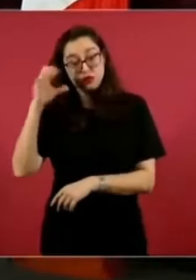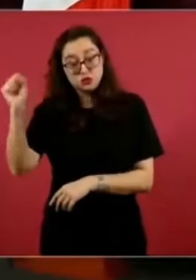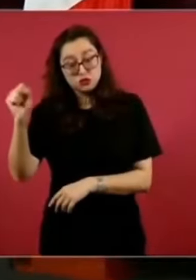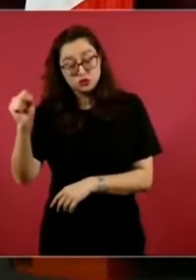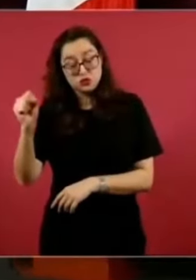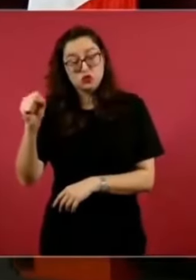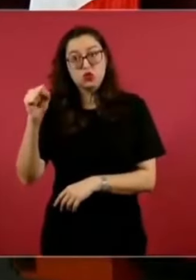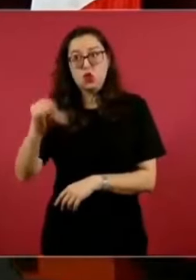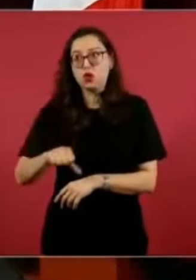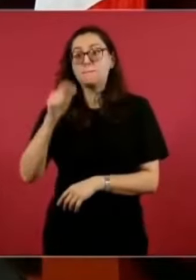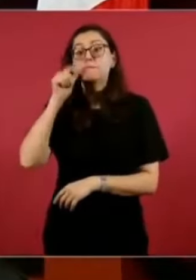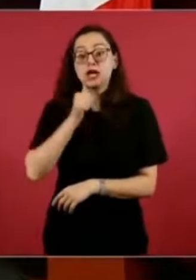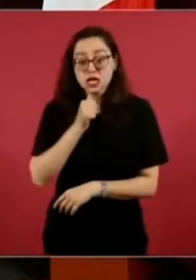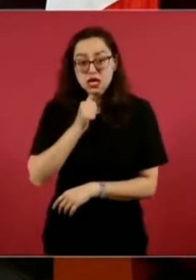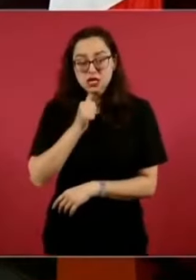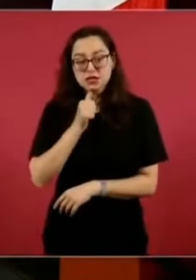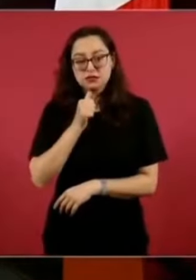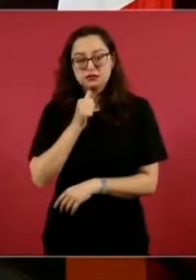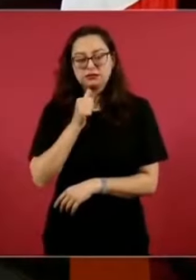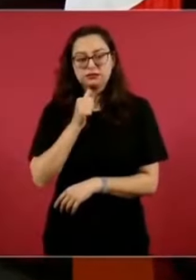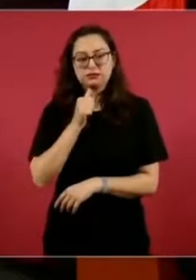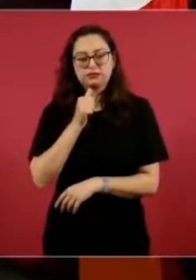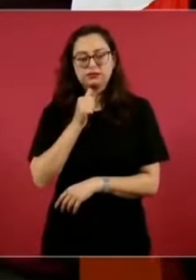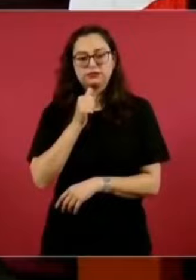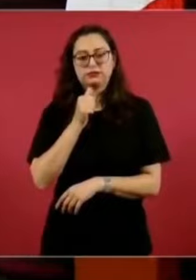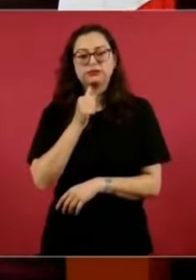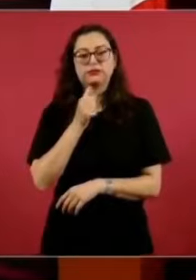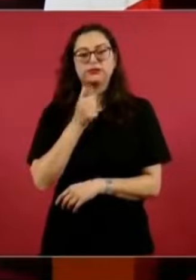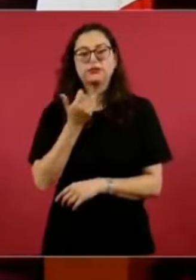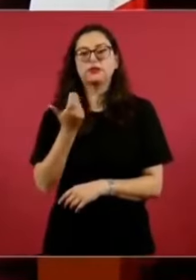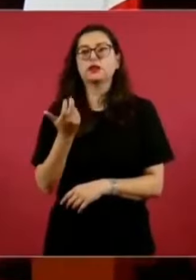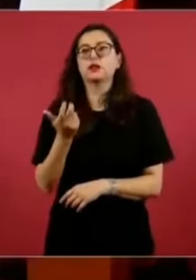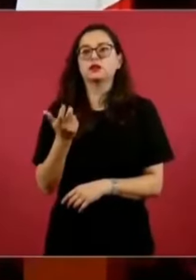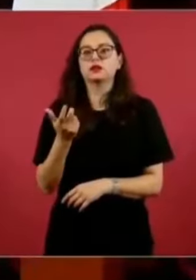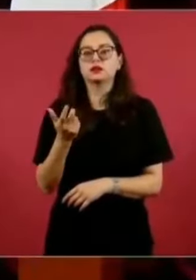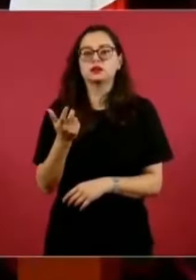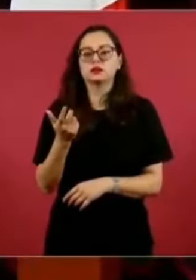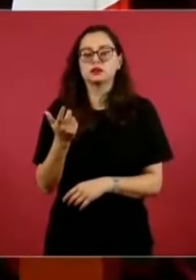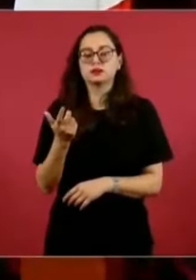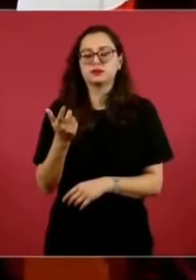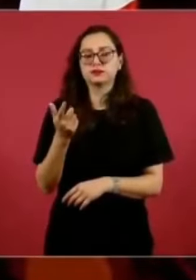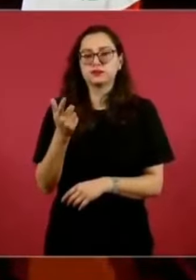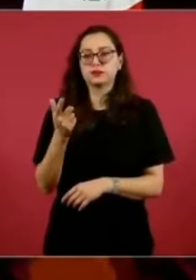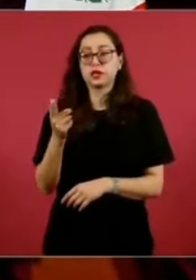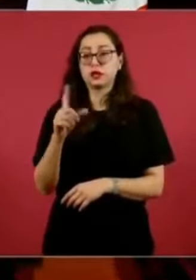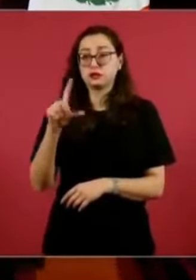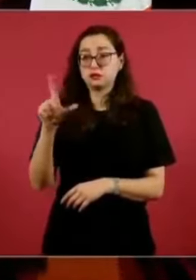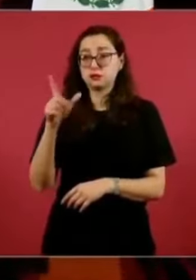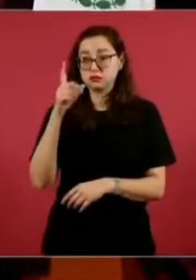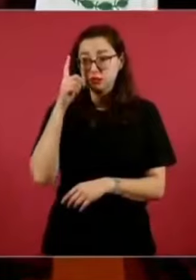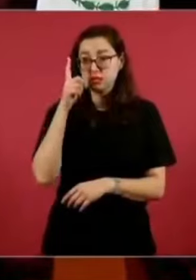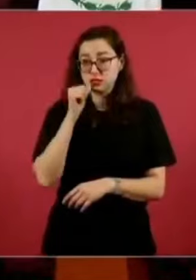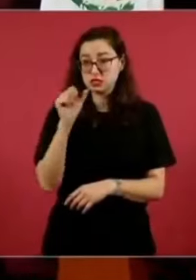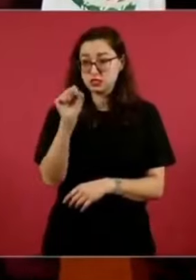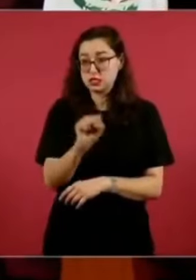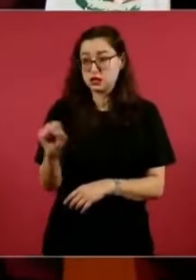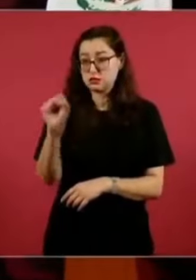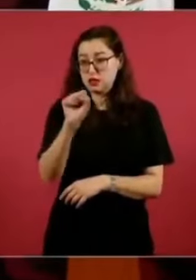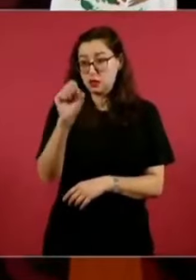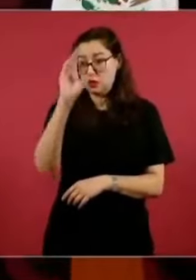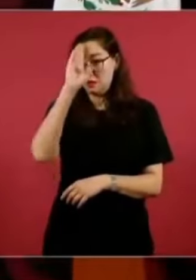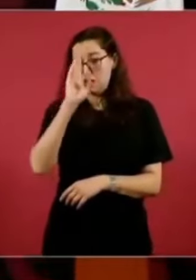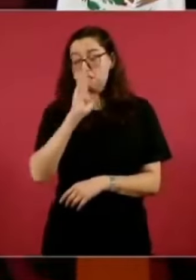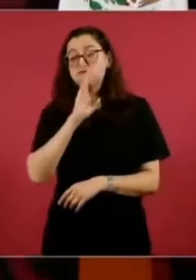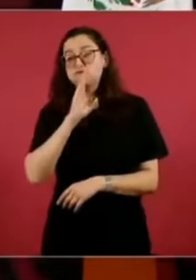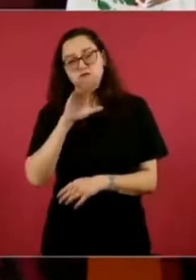el sábado, mañana a mediodía, vamos a estar en